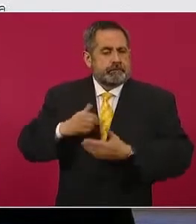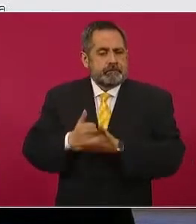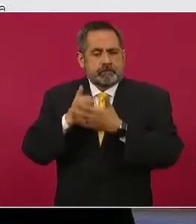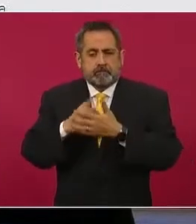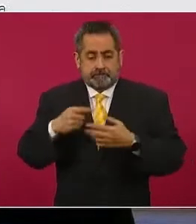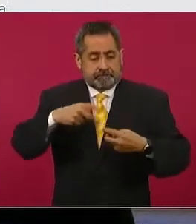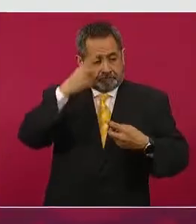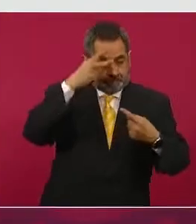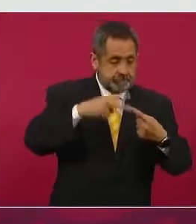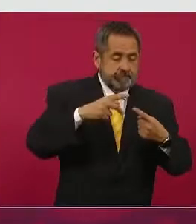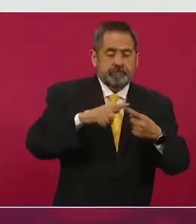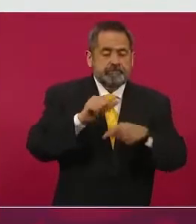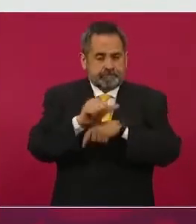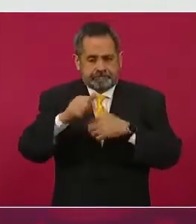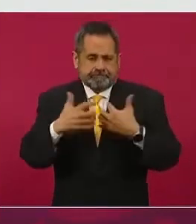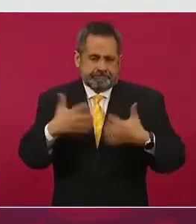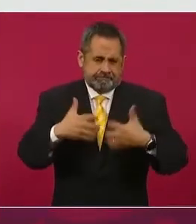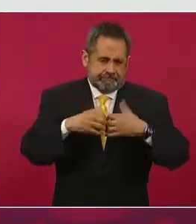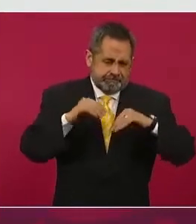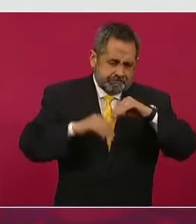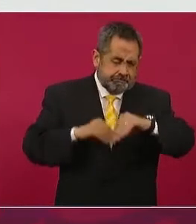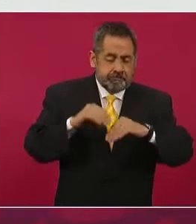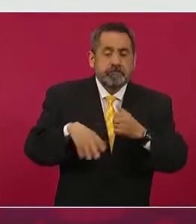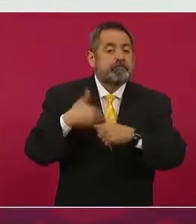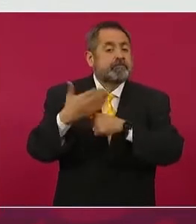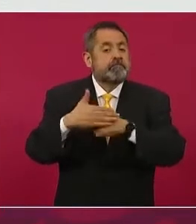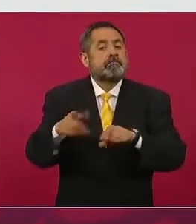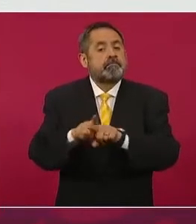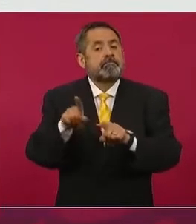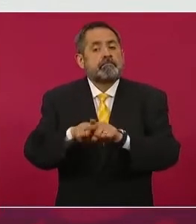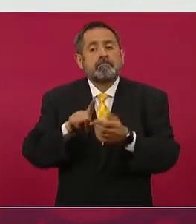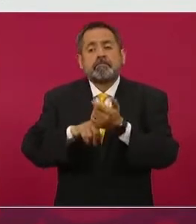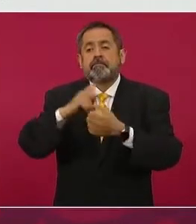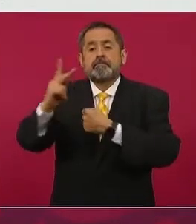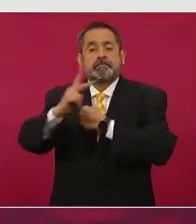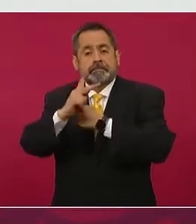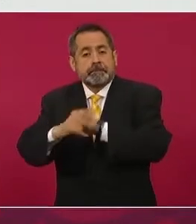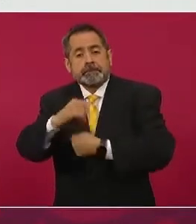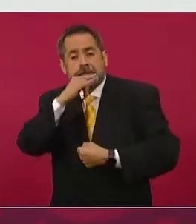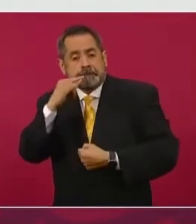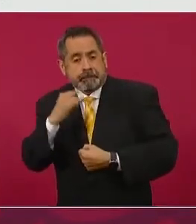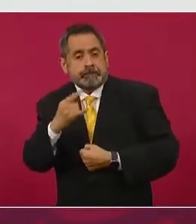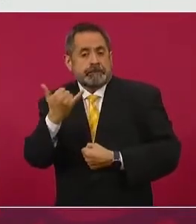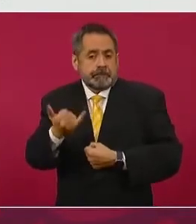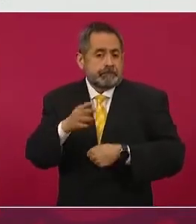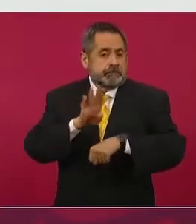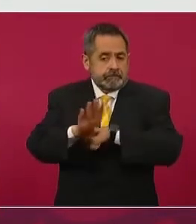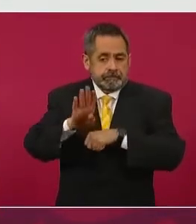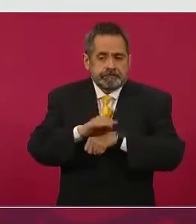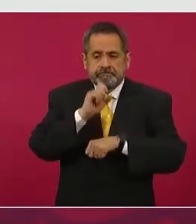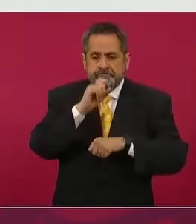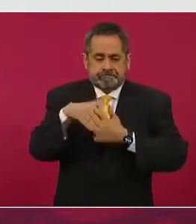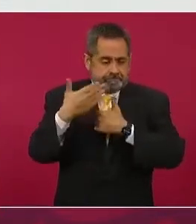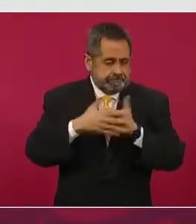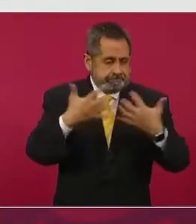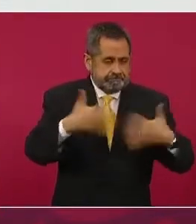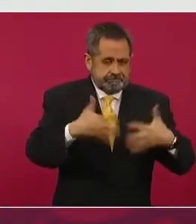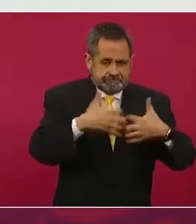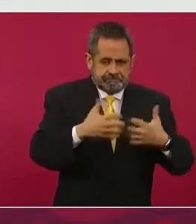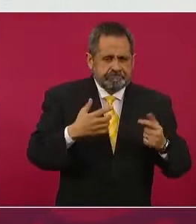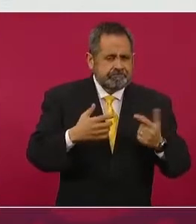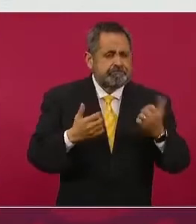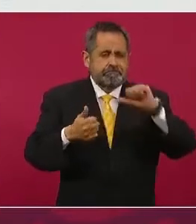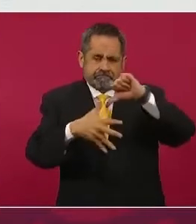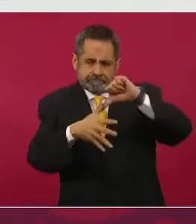entre México y Argentina, pero ya Chile pronto va a empezar a producir y Brasil también tiene ya su plan de producción. Entonces, vamos a ser varios